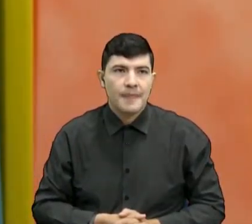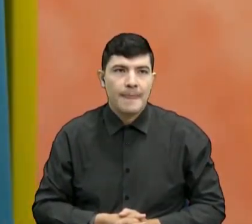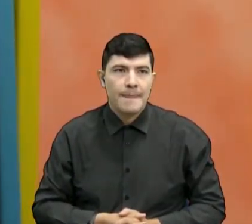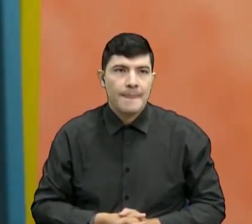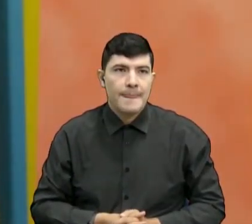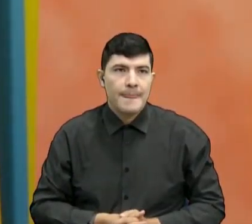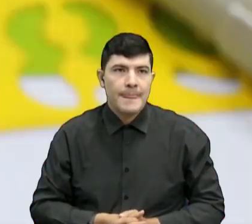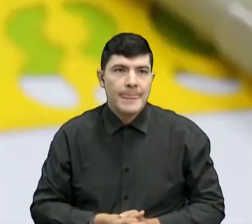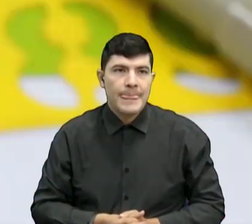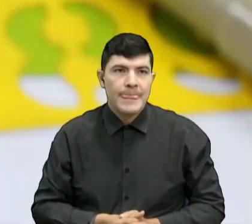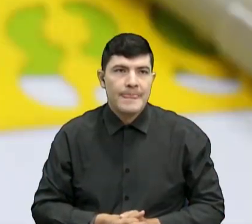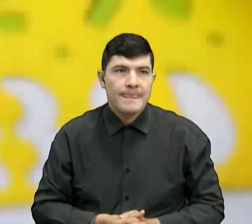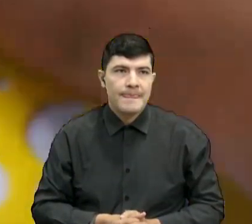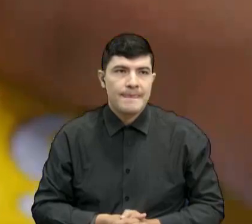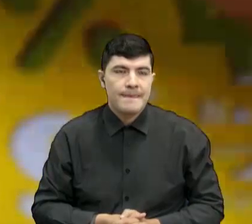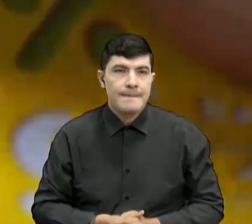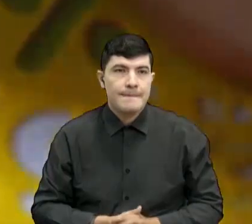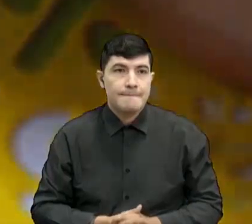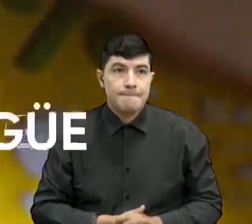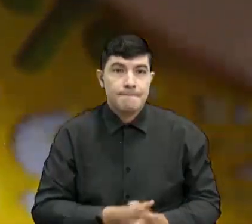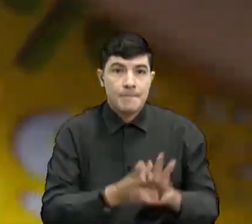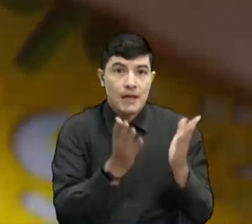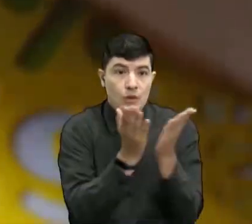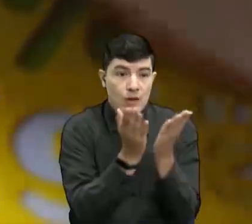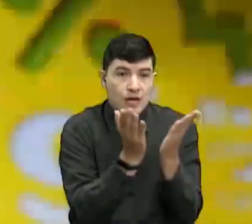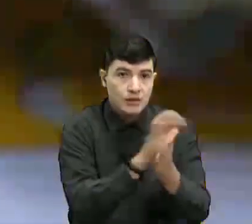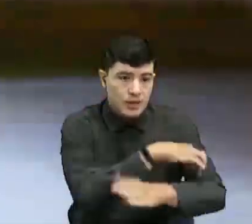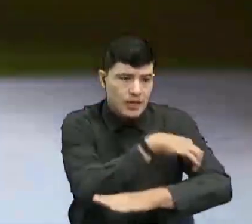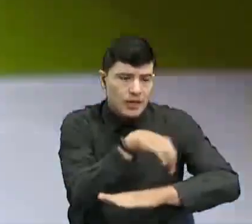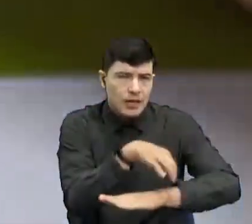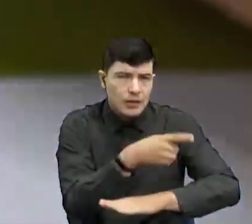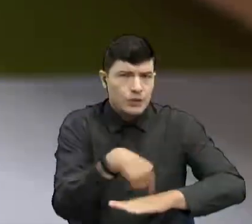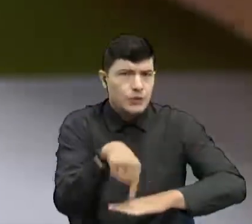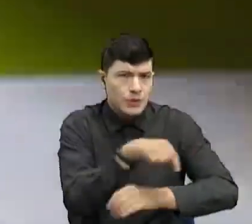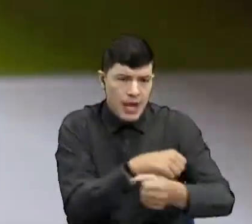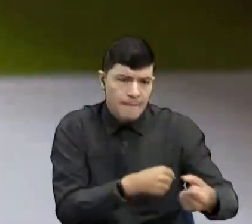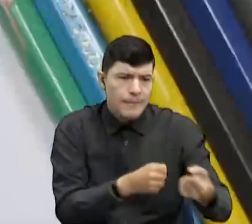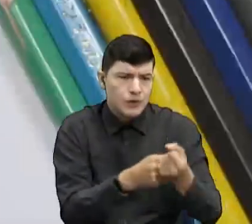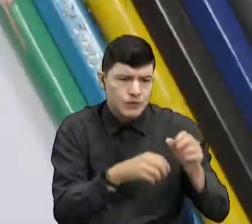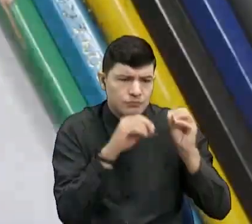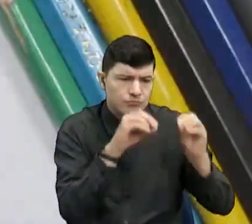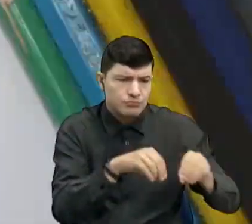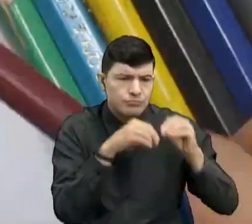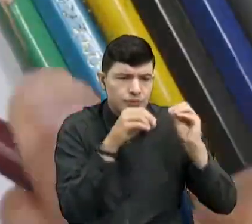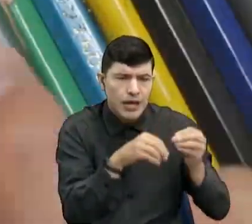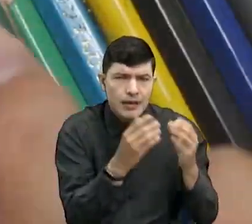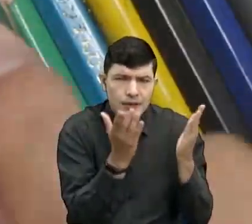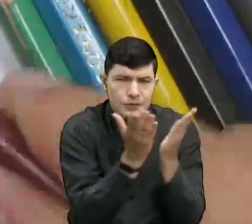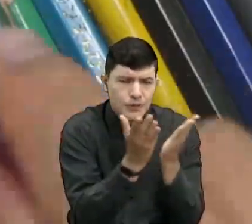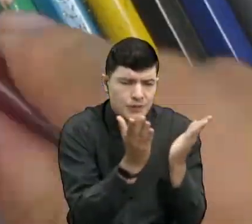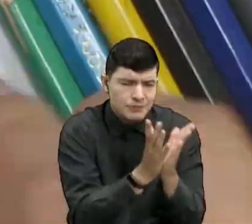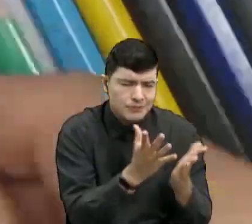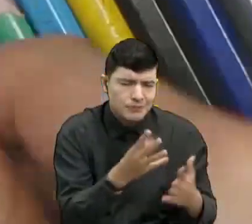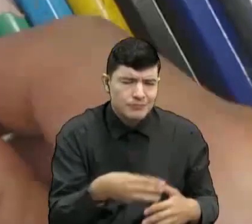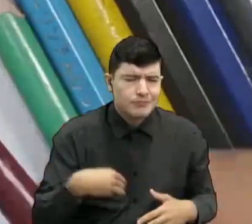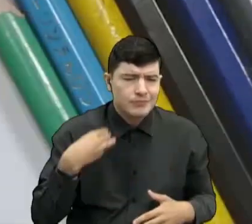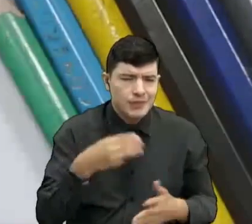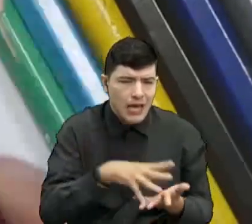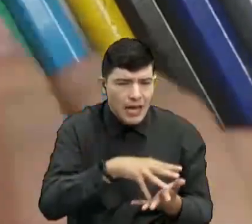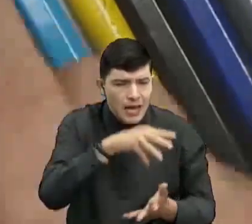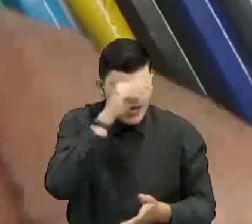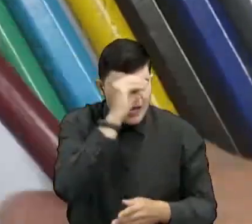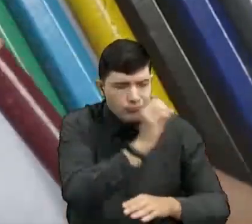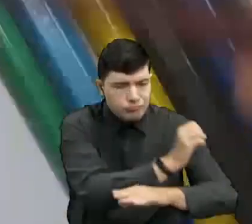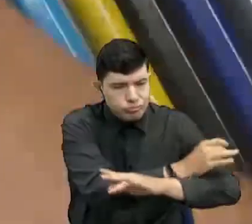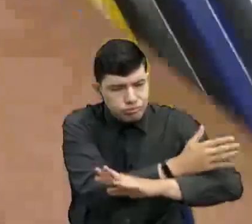La educación inicial se constituye en un estructurante de la atención integral de los niños y las niñas desde su nacimiento hasta